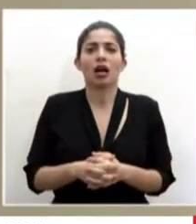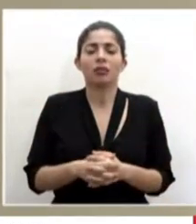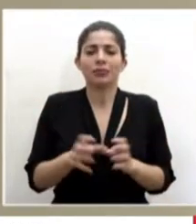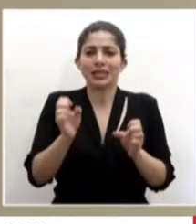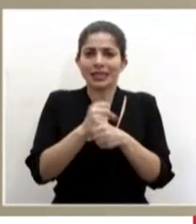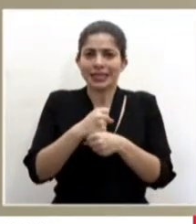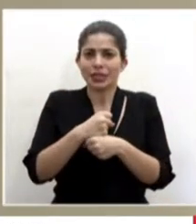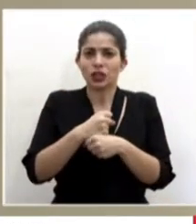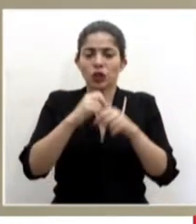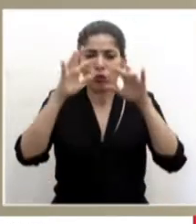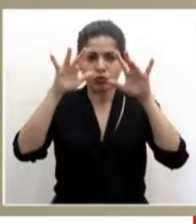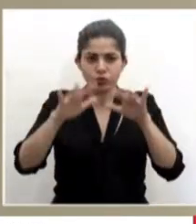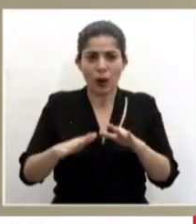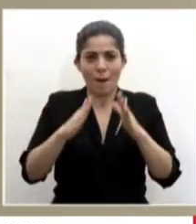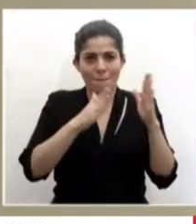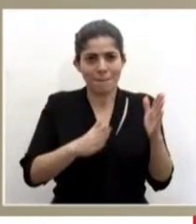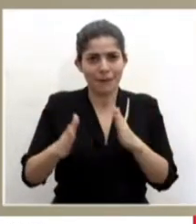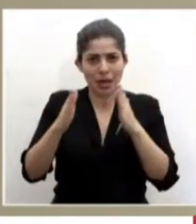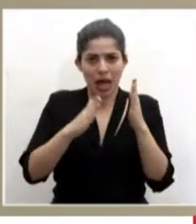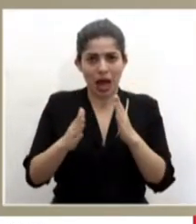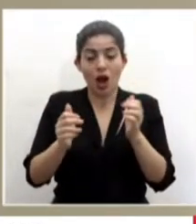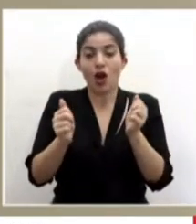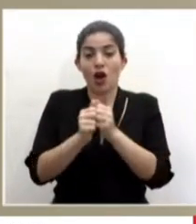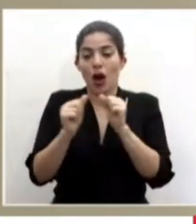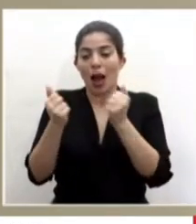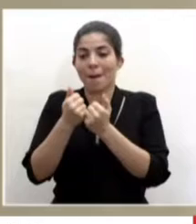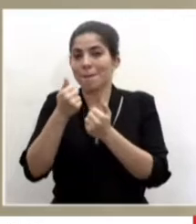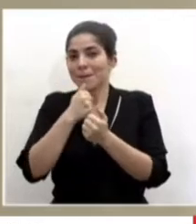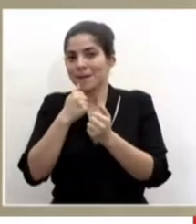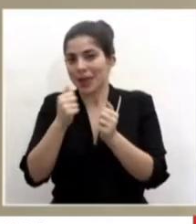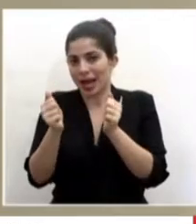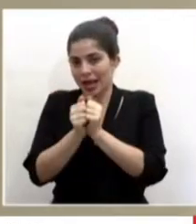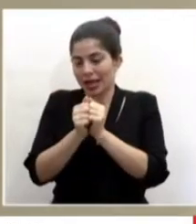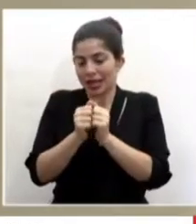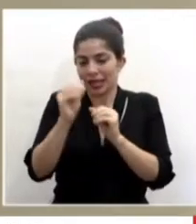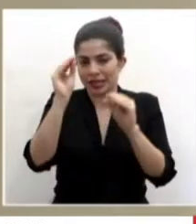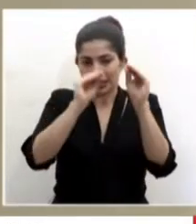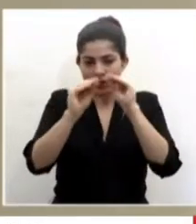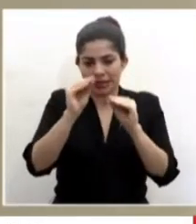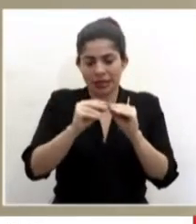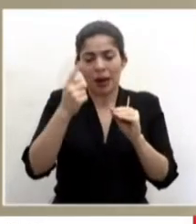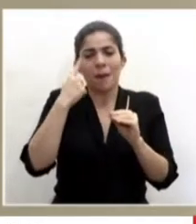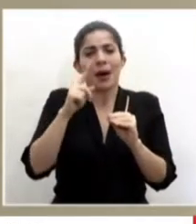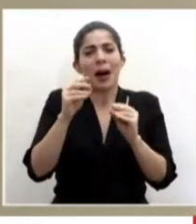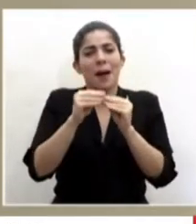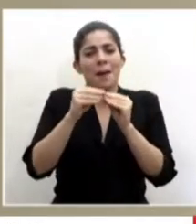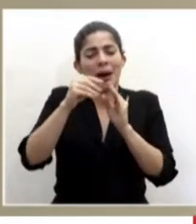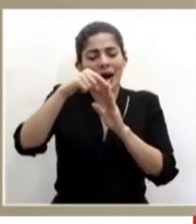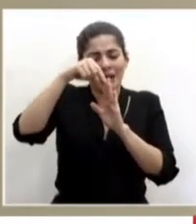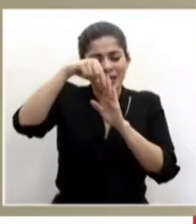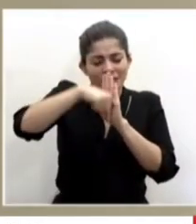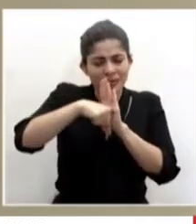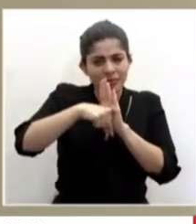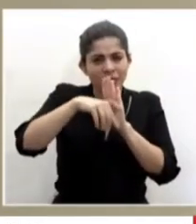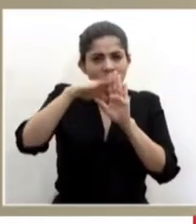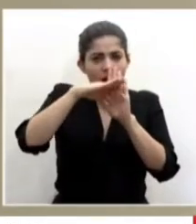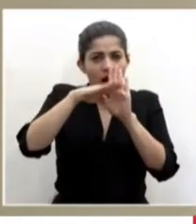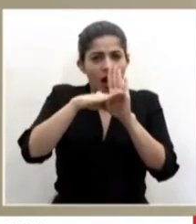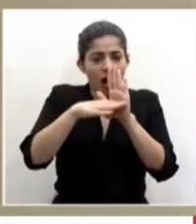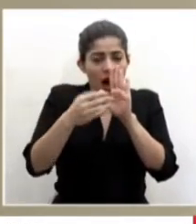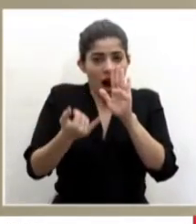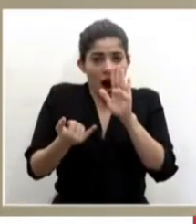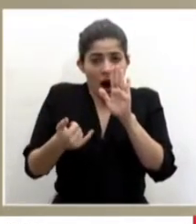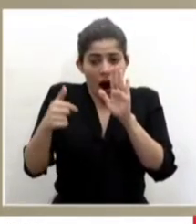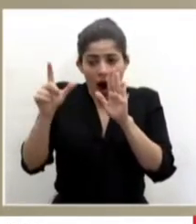elaborado un plan conjuntamente con el sector privado para ampliar las medidas que entraron en vigor